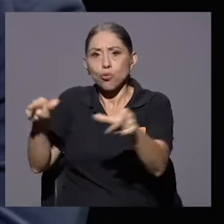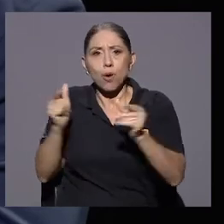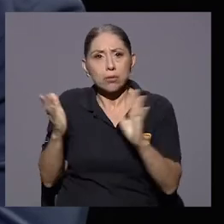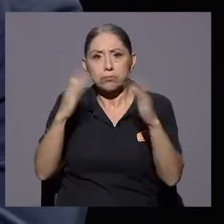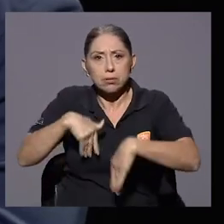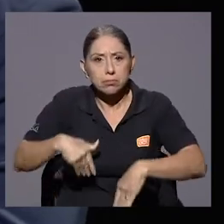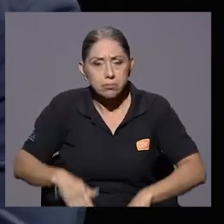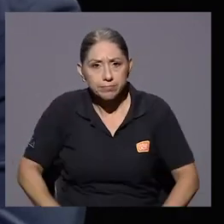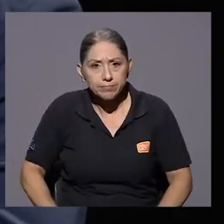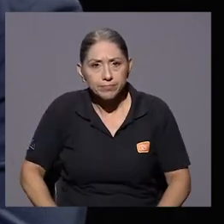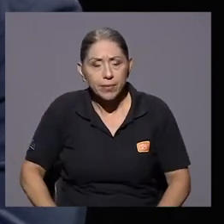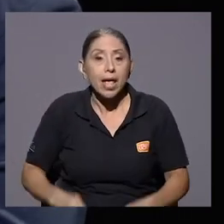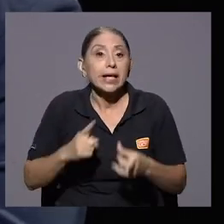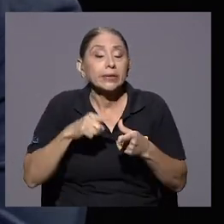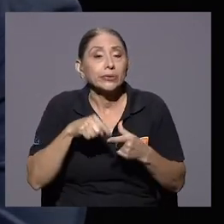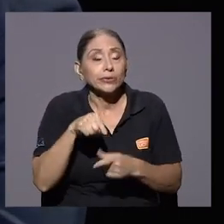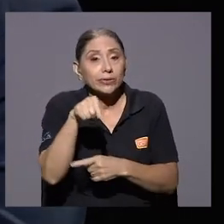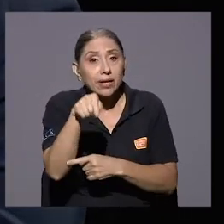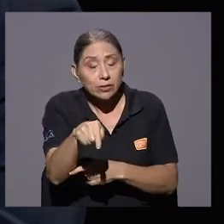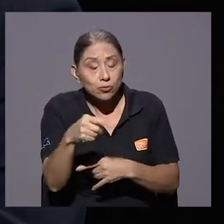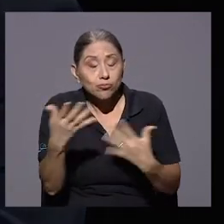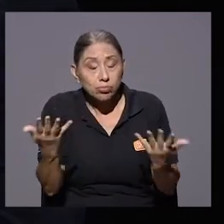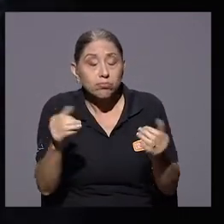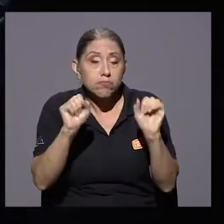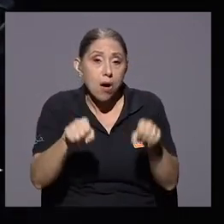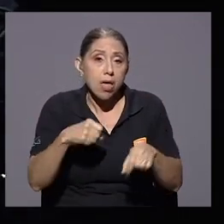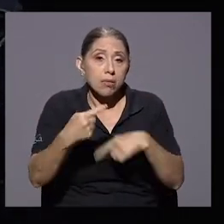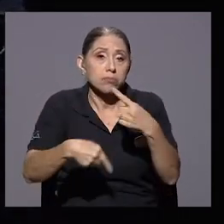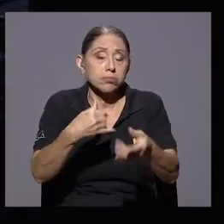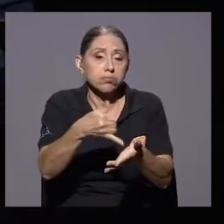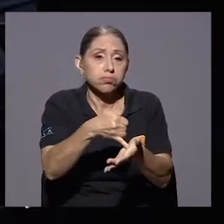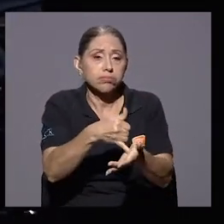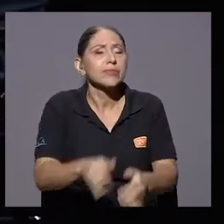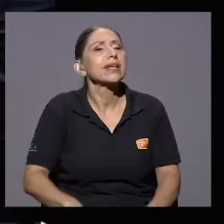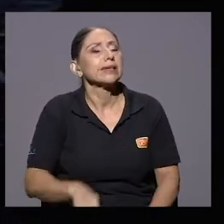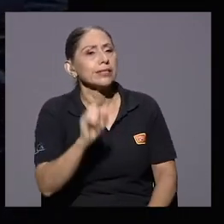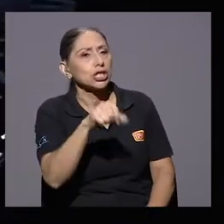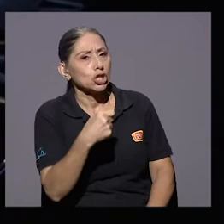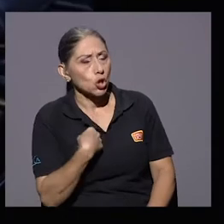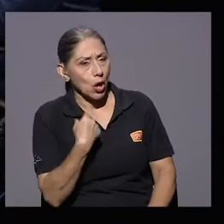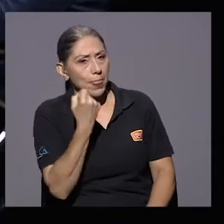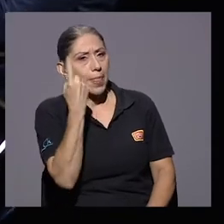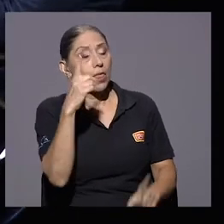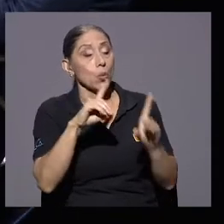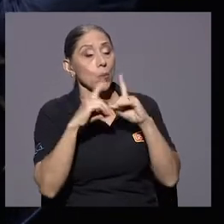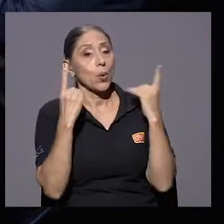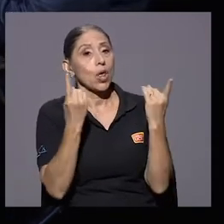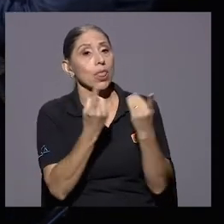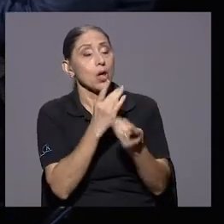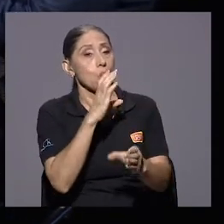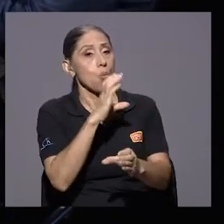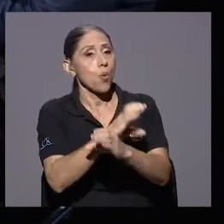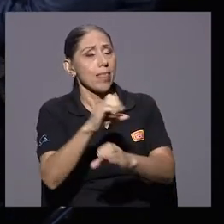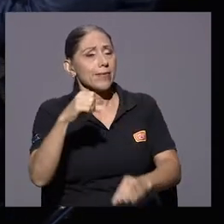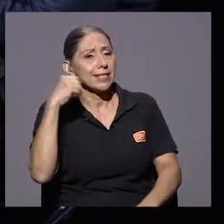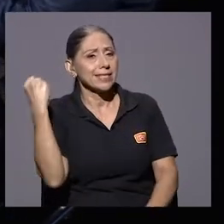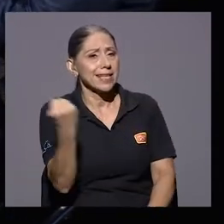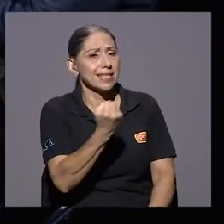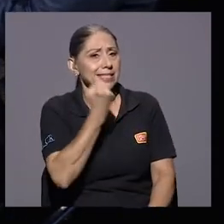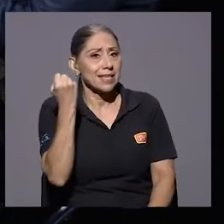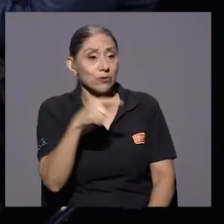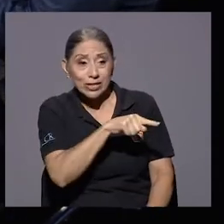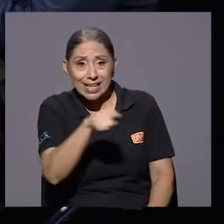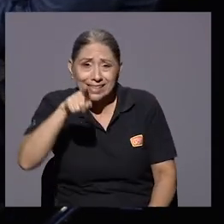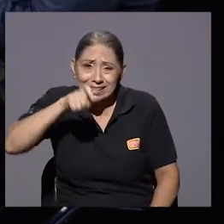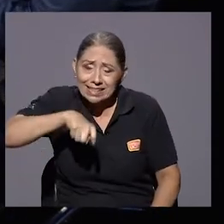Entonces, es claro que la seguridad social se puede ver debilitada. Entiendo porque una unidad de cuidados intensivos, el nivel de formación